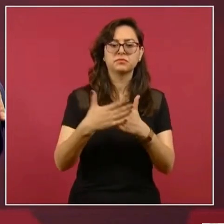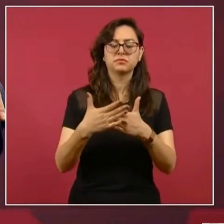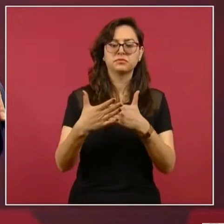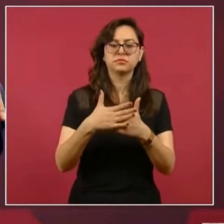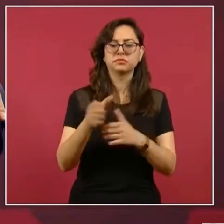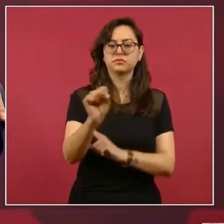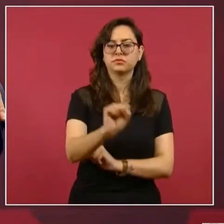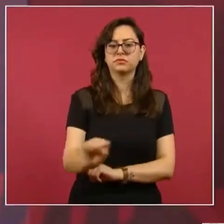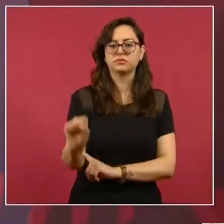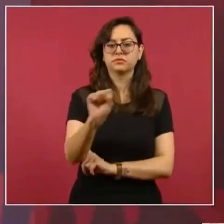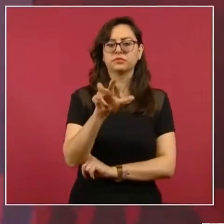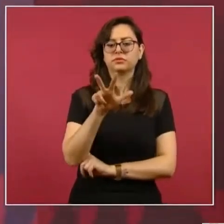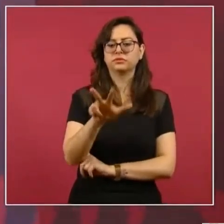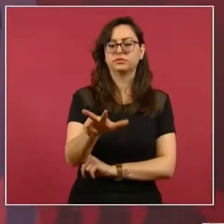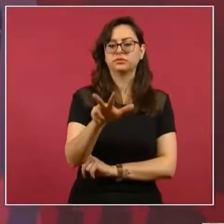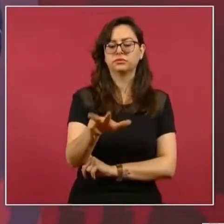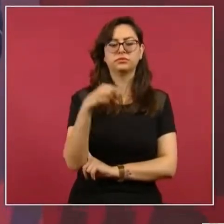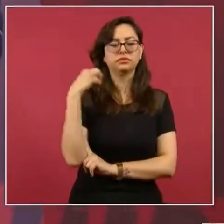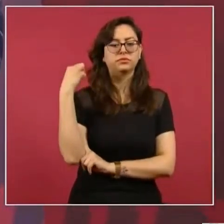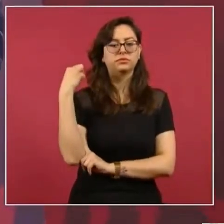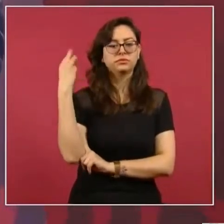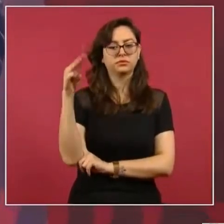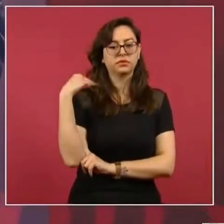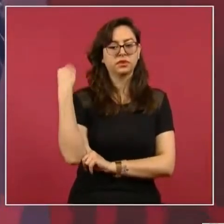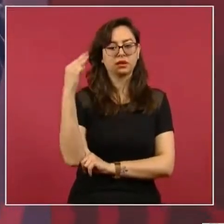18 de marzo a las 5 de la tarde.